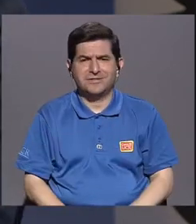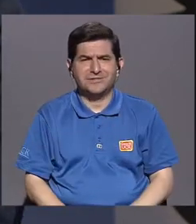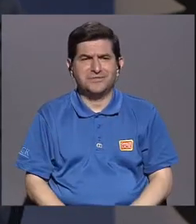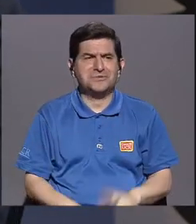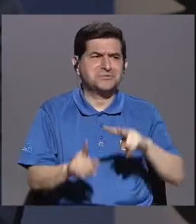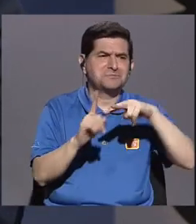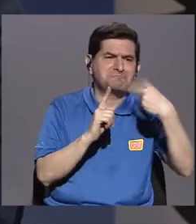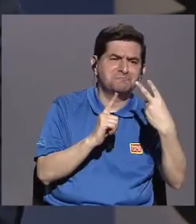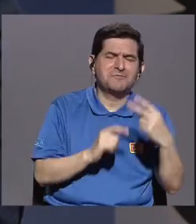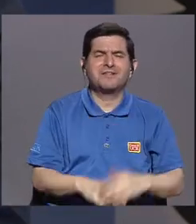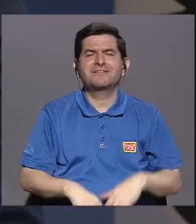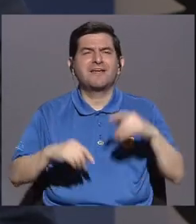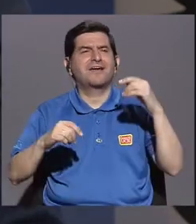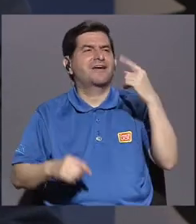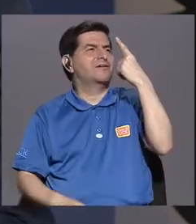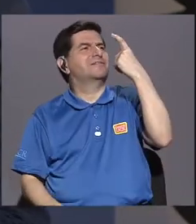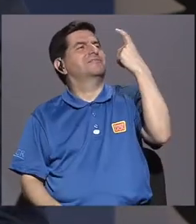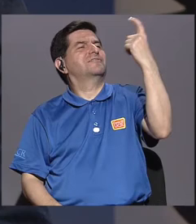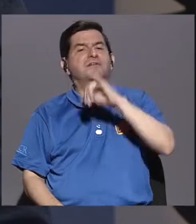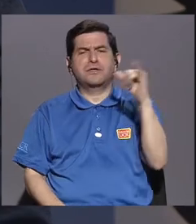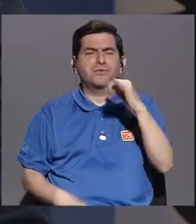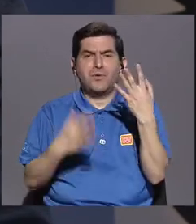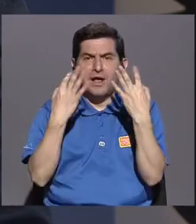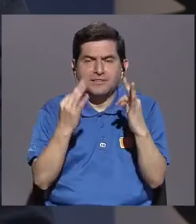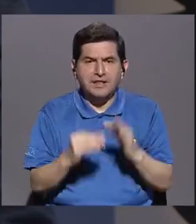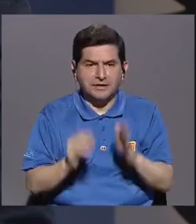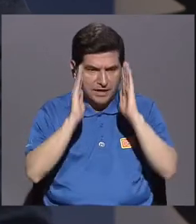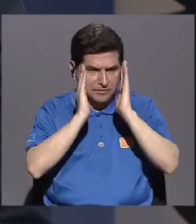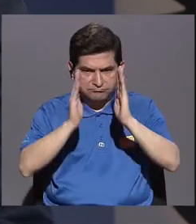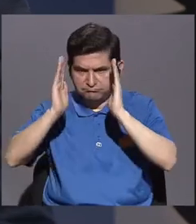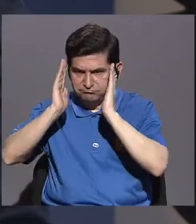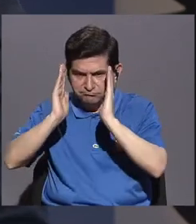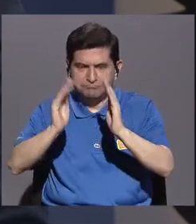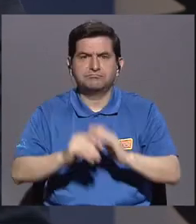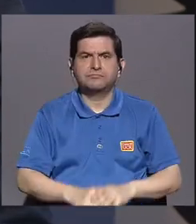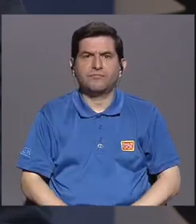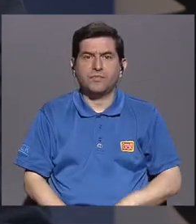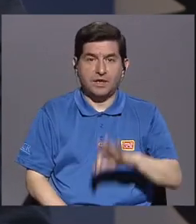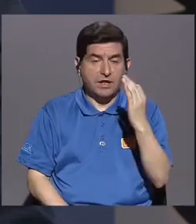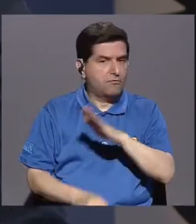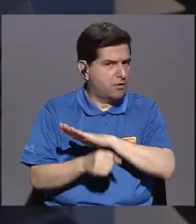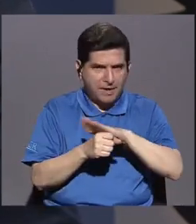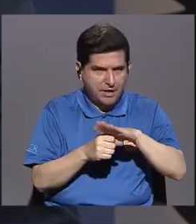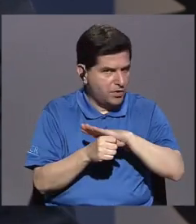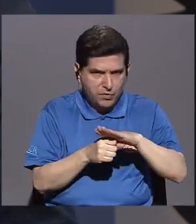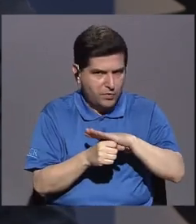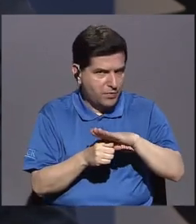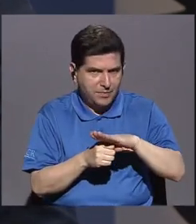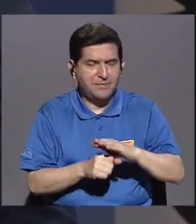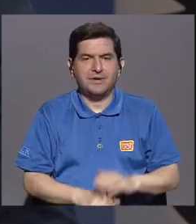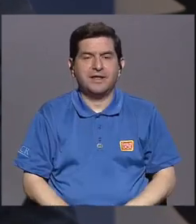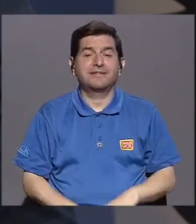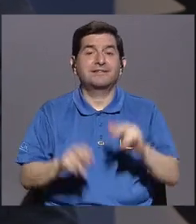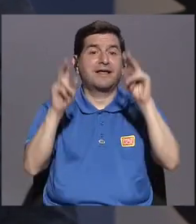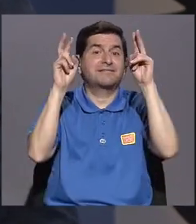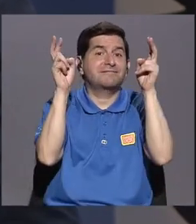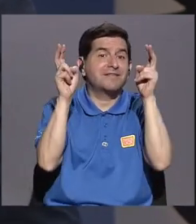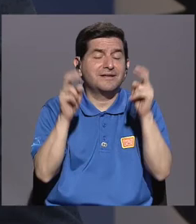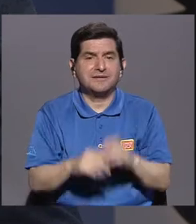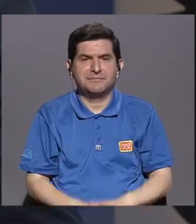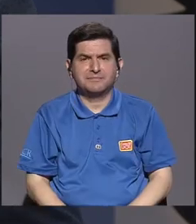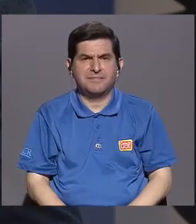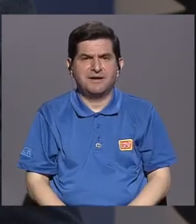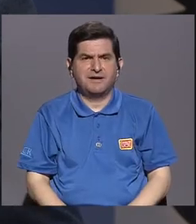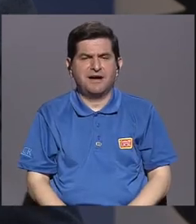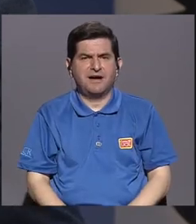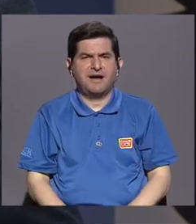el punto de vista de la fantasía, sino que también buscan abordar de manera incompleta, como te decía, el tema de, bueno,